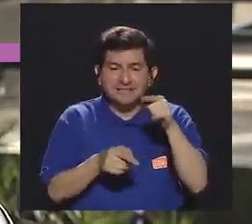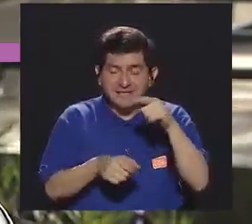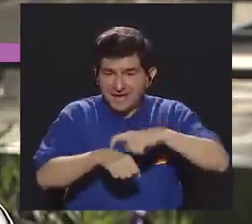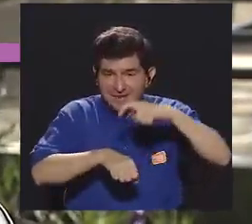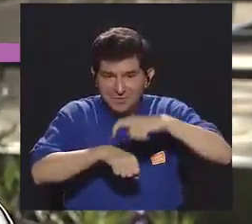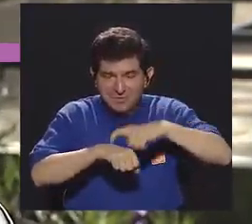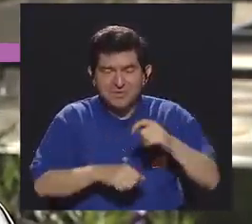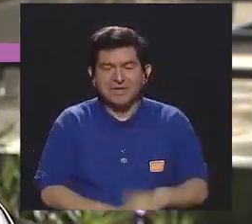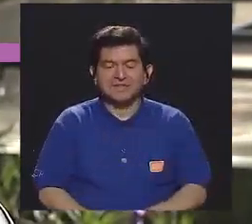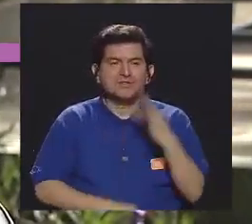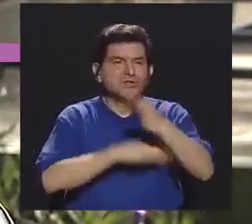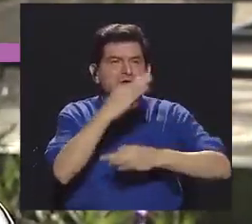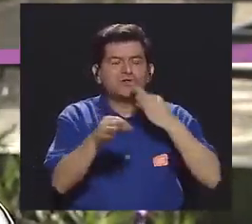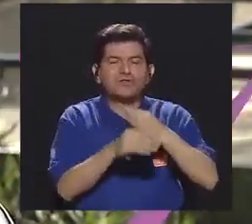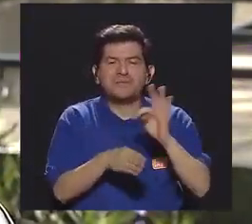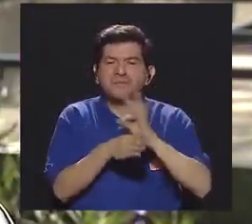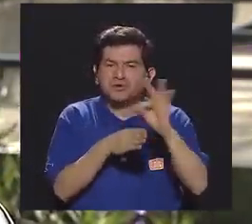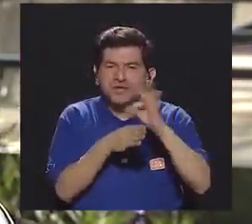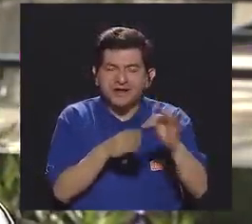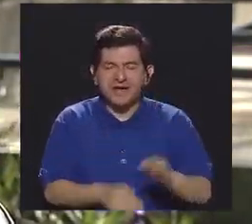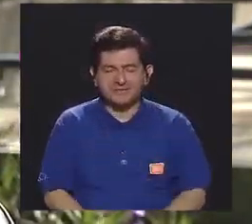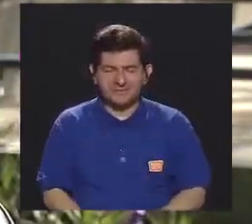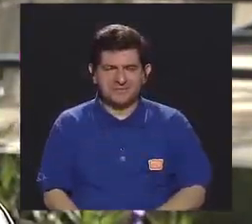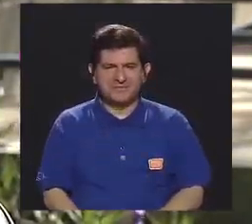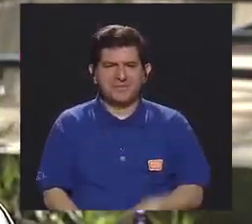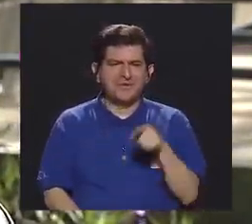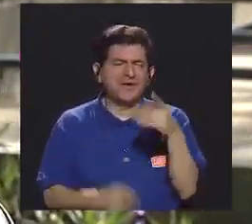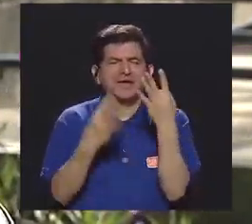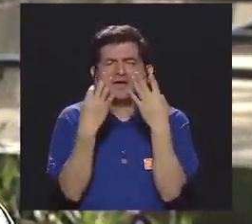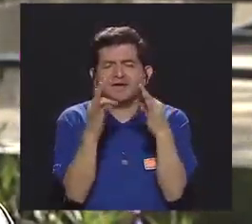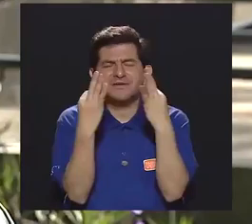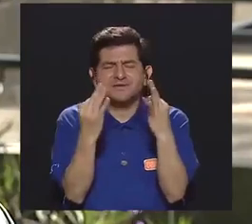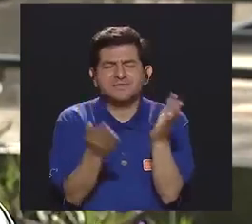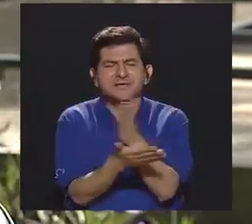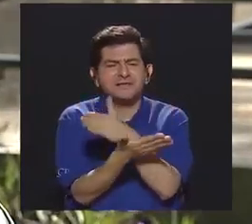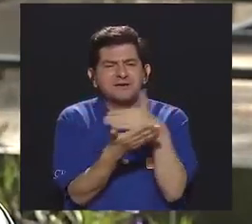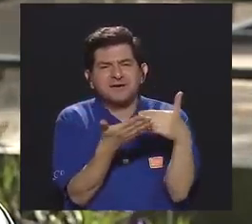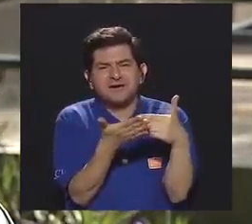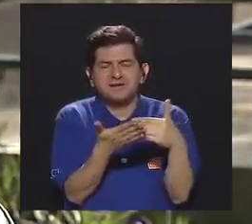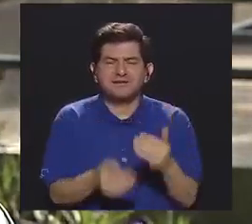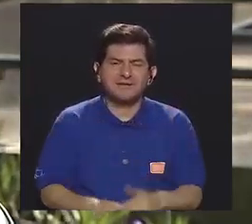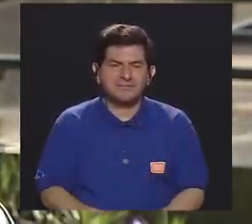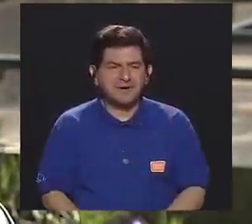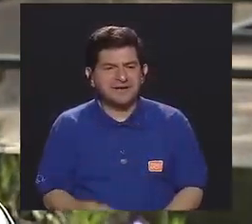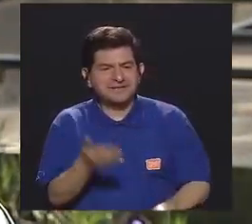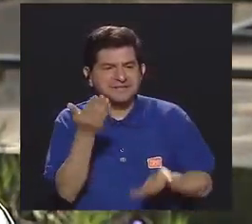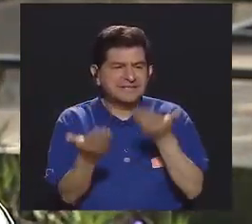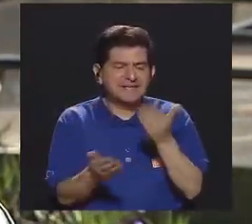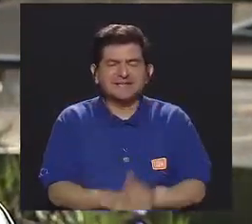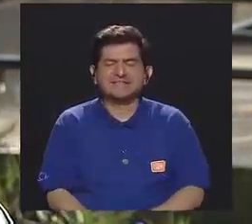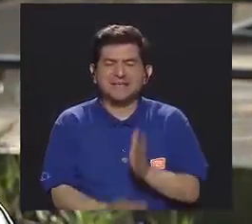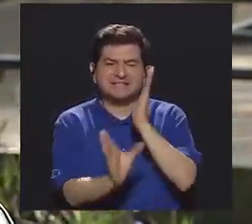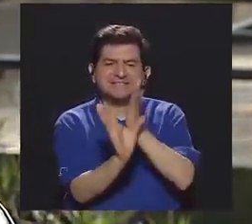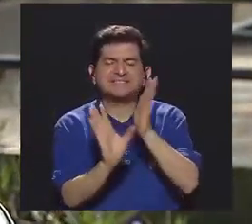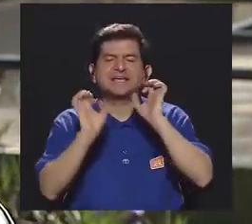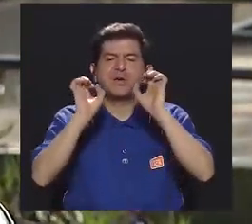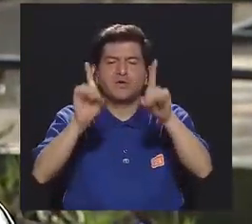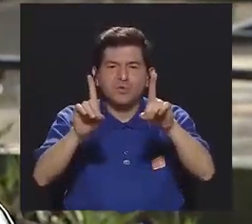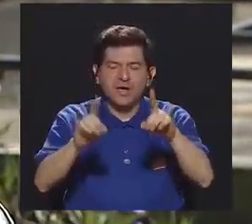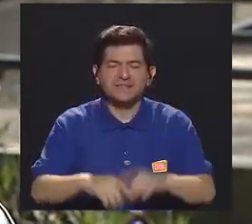terapia ahí mismo, ¿verdad? Porque ellas contaban sus problemas, ellos trataban como de darles un poquito la parte, digamos,